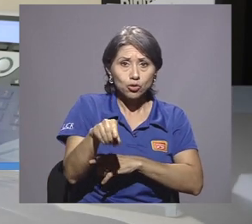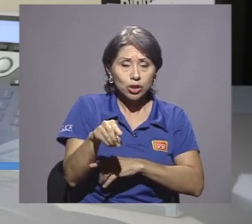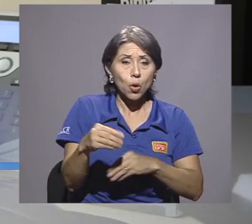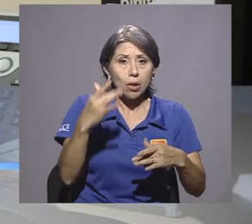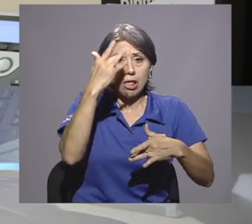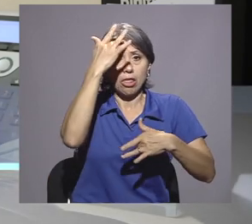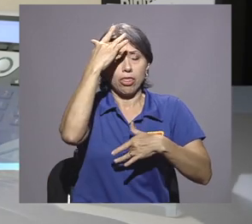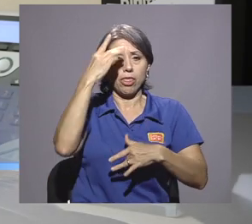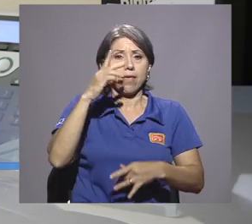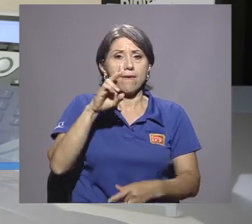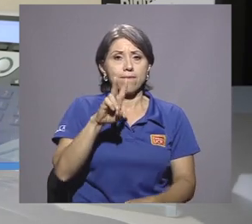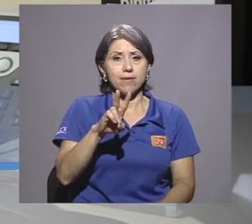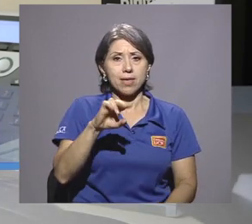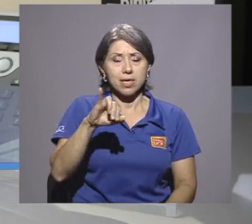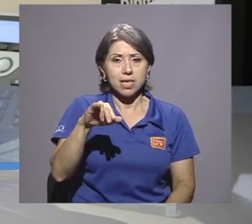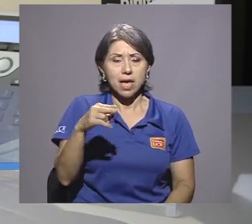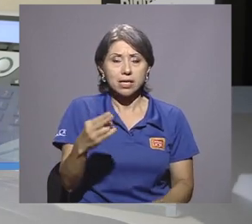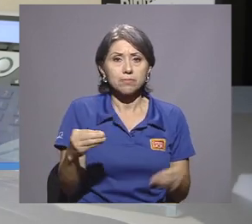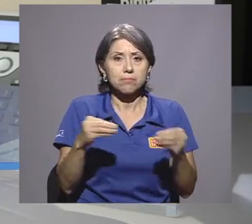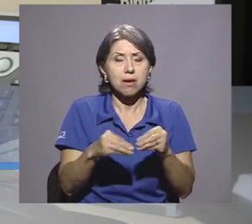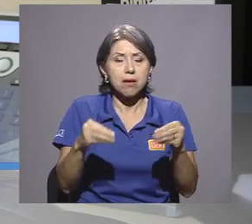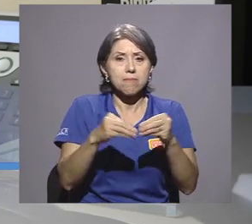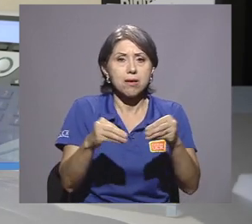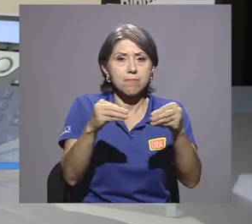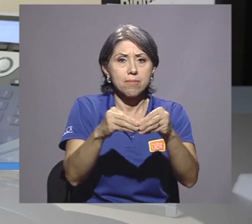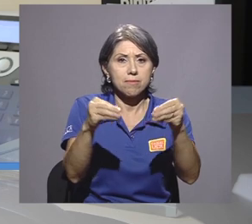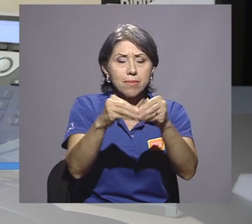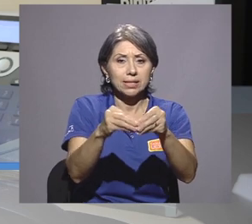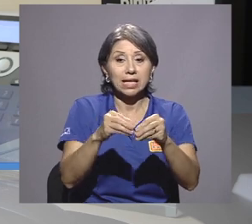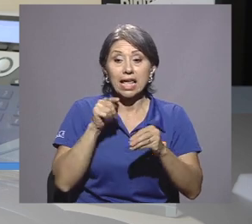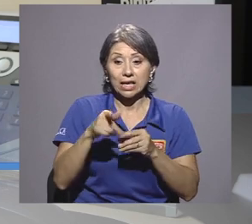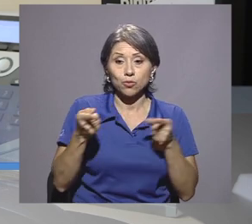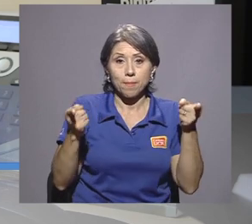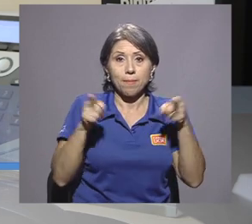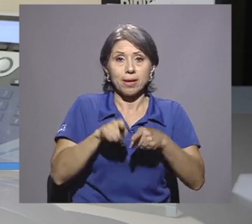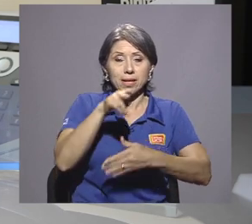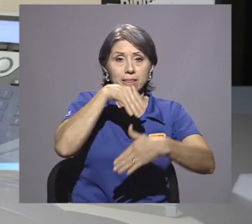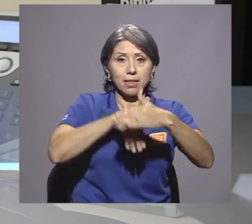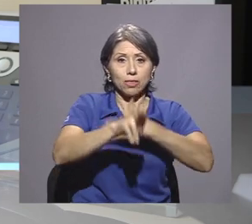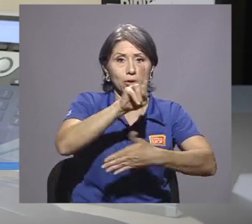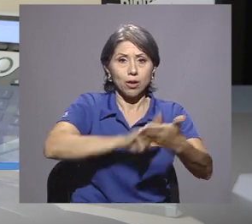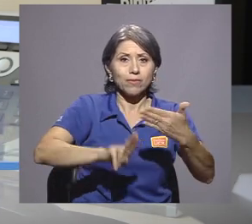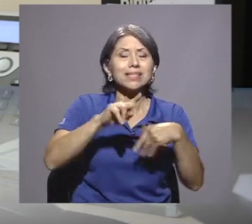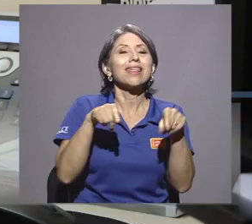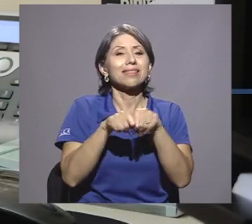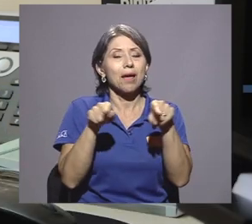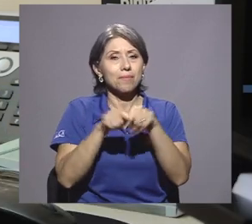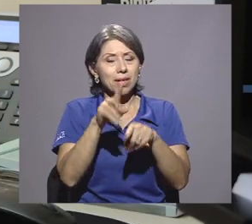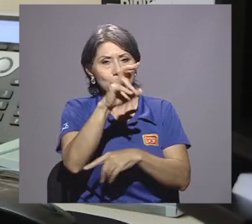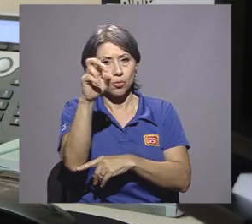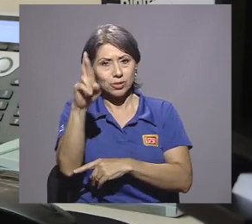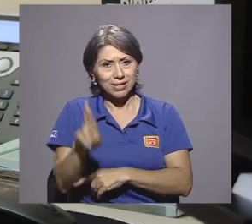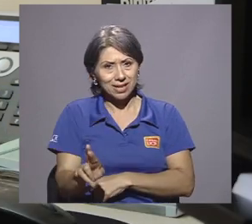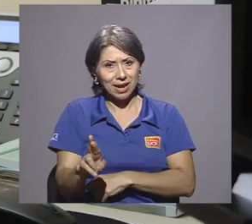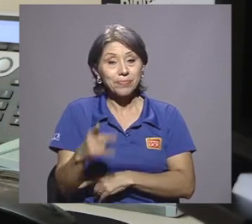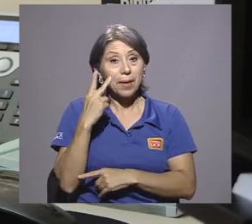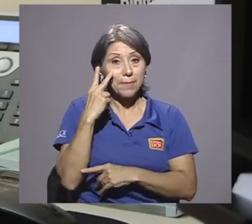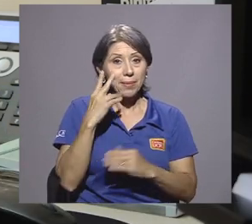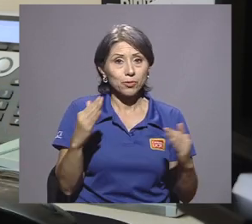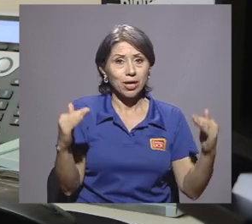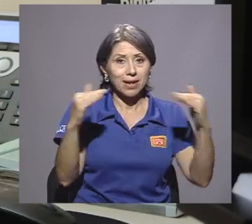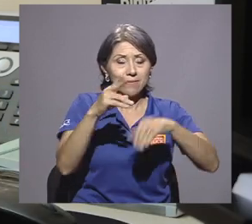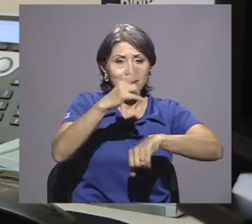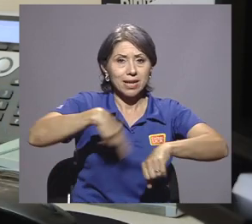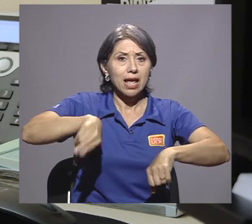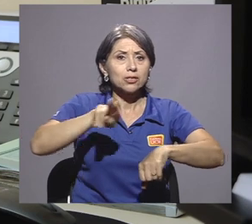más en aumento. Realidad universitaria que no escapa de la realidad nacional, porque también a nivel nacional vemos como este